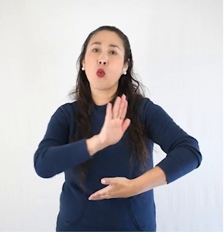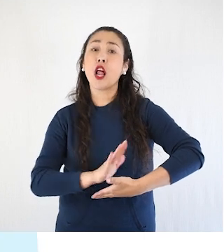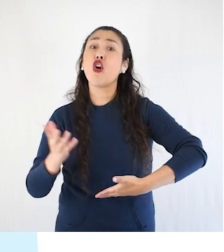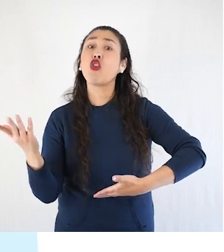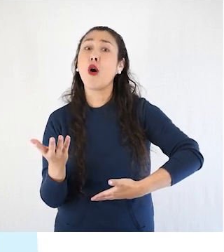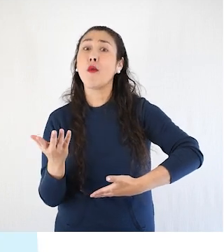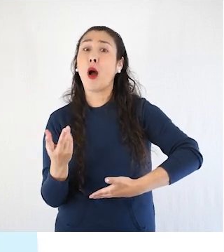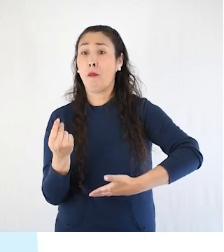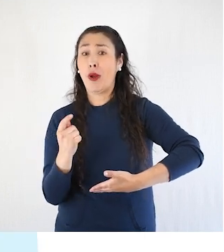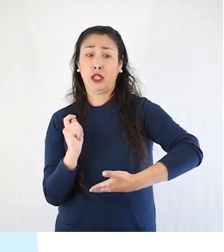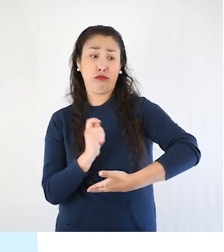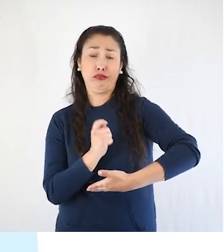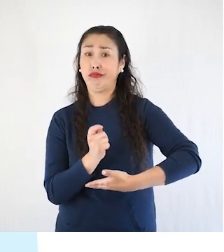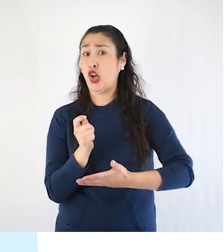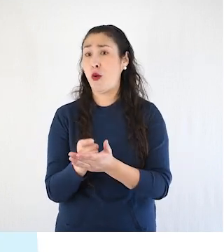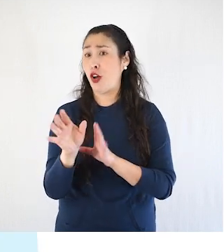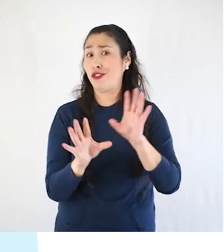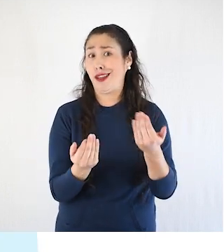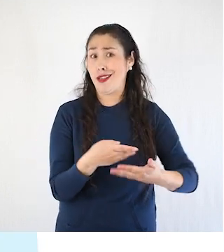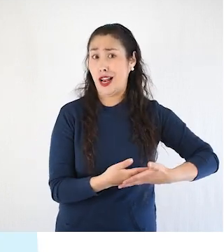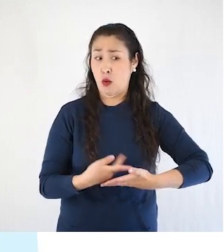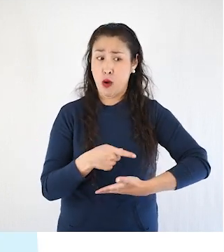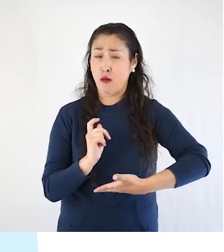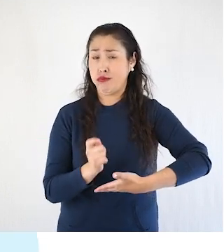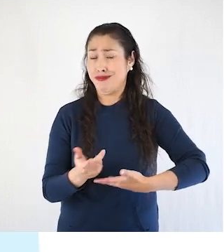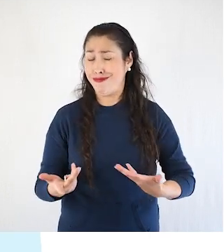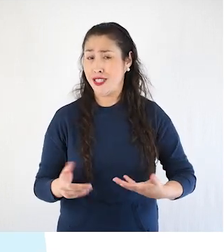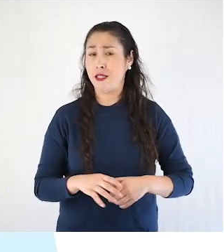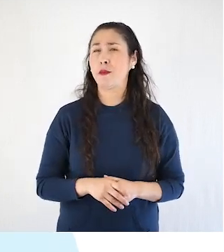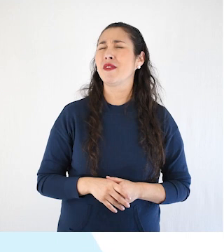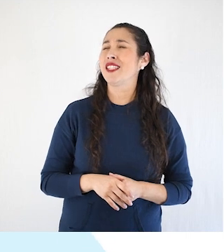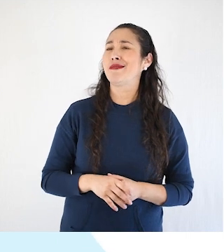e hijas que tengan en común, aportando económicamente para sus necesidades.